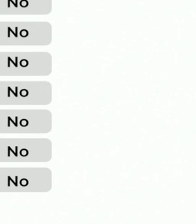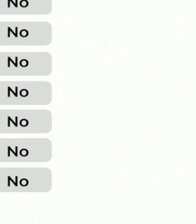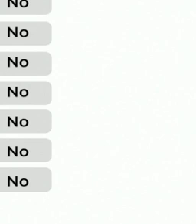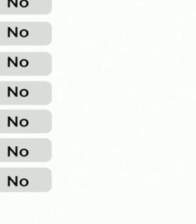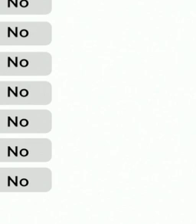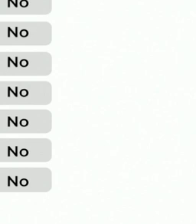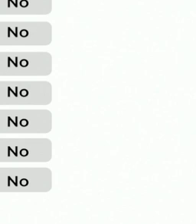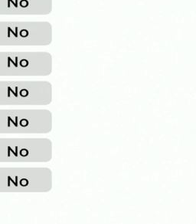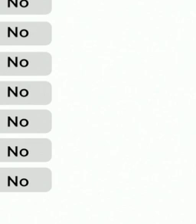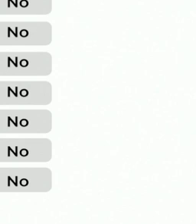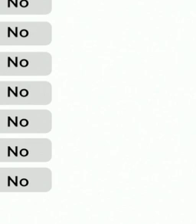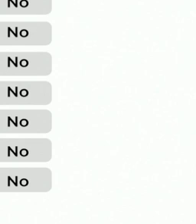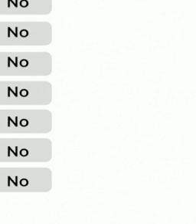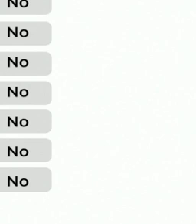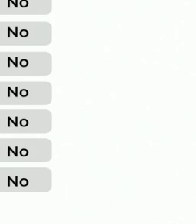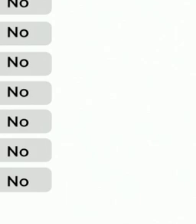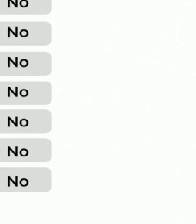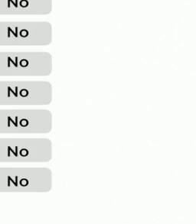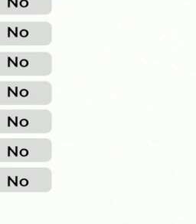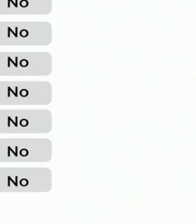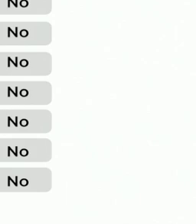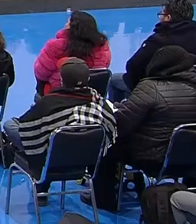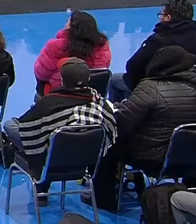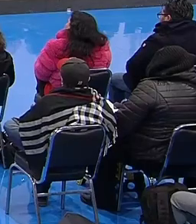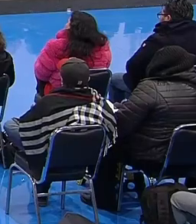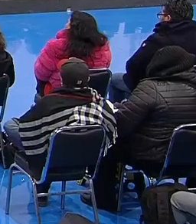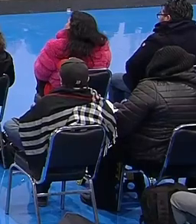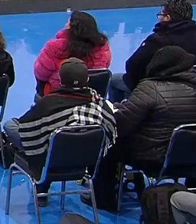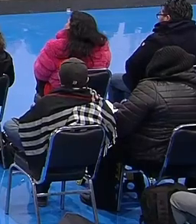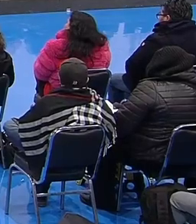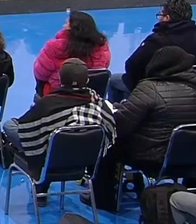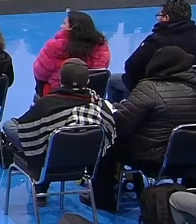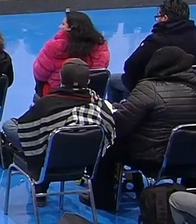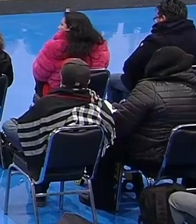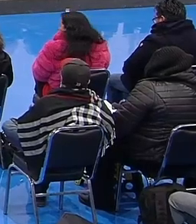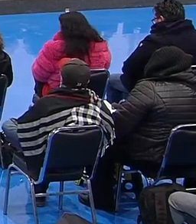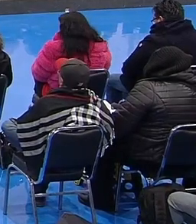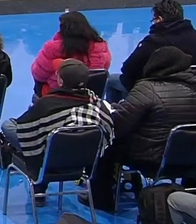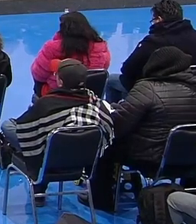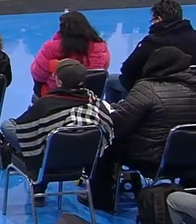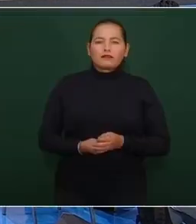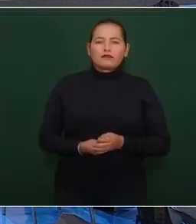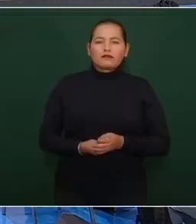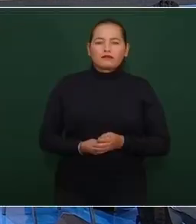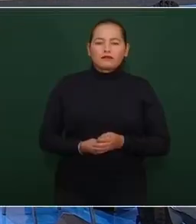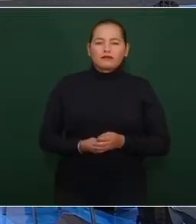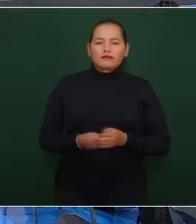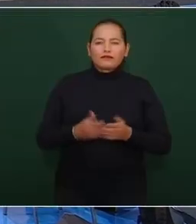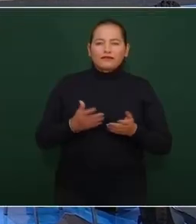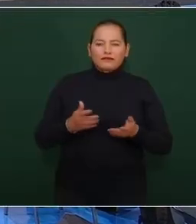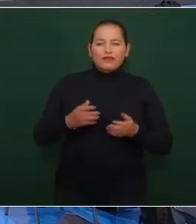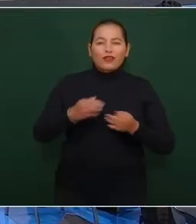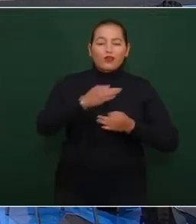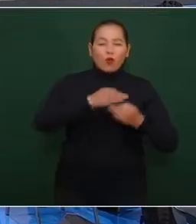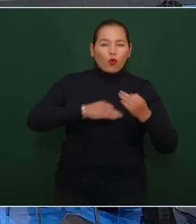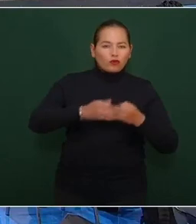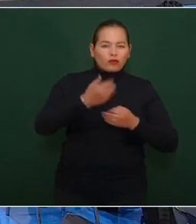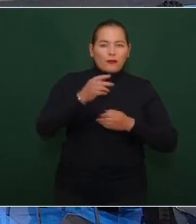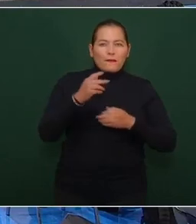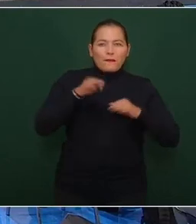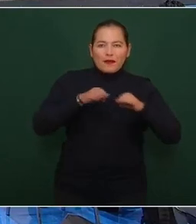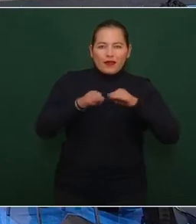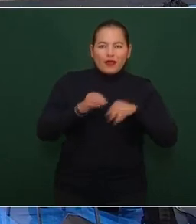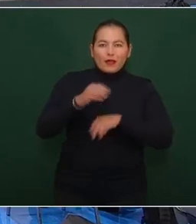Y por ahora es todo y deseamos muchas felicidades en este sudía al Ejército Mexicano de todas y todos los trabajadores de Profeco.